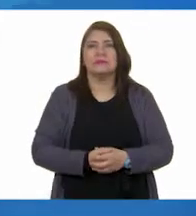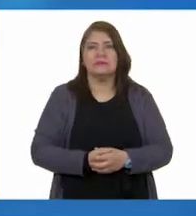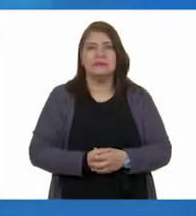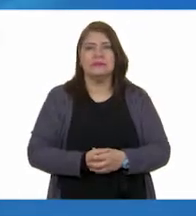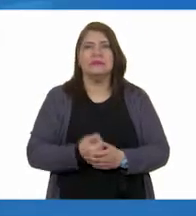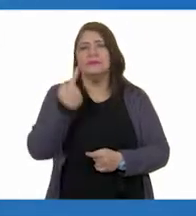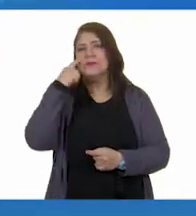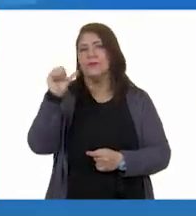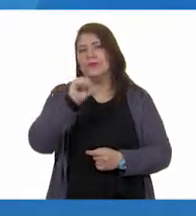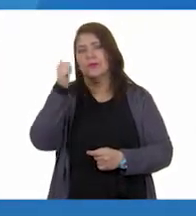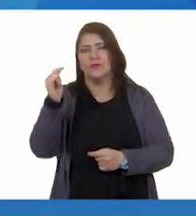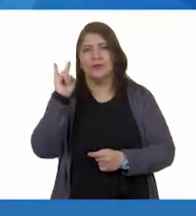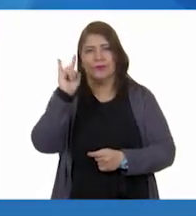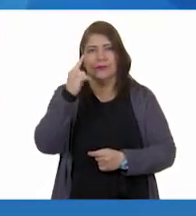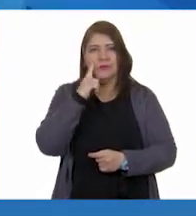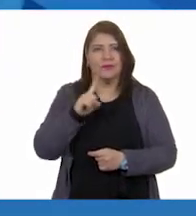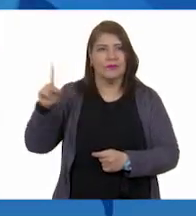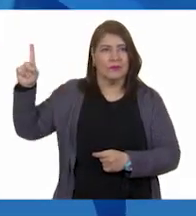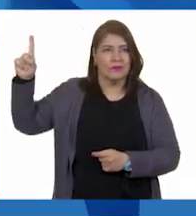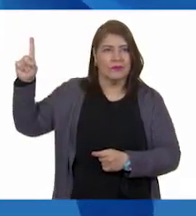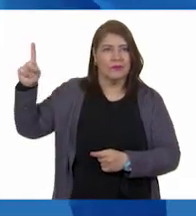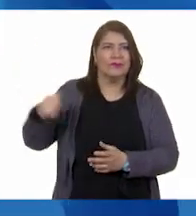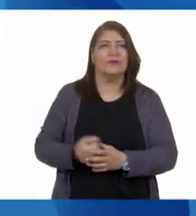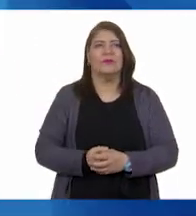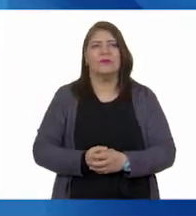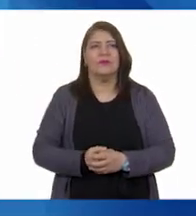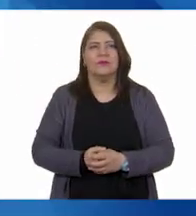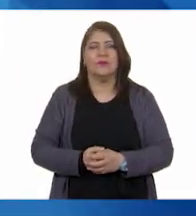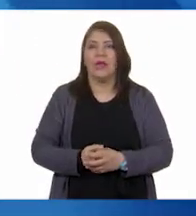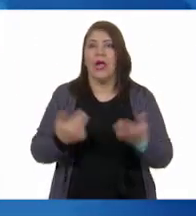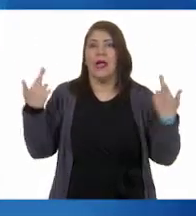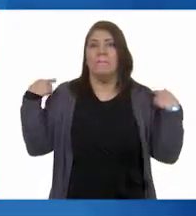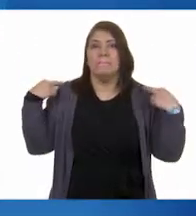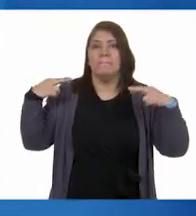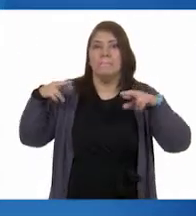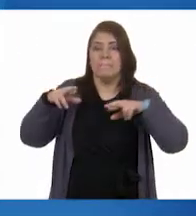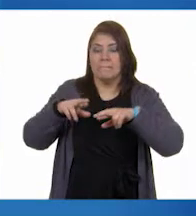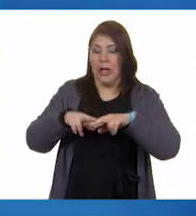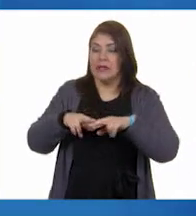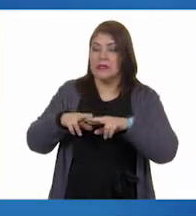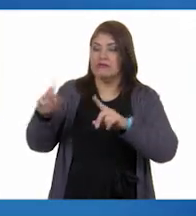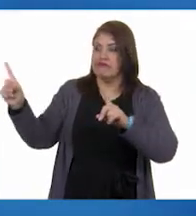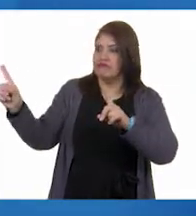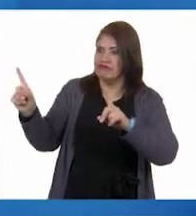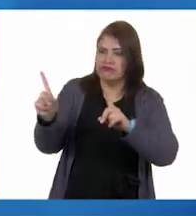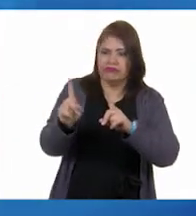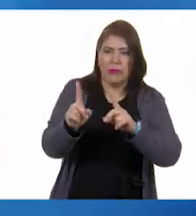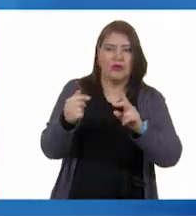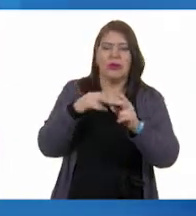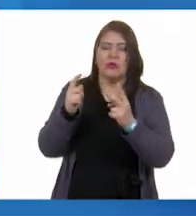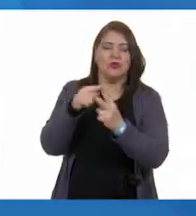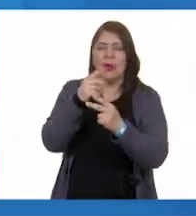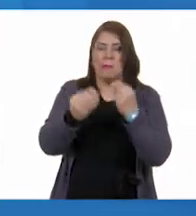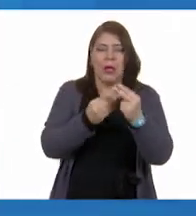Aquí va otra. La maestra interviene y también le grito.